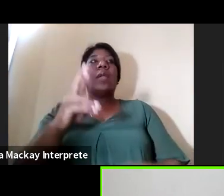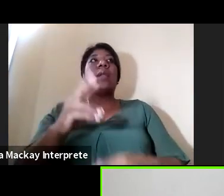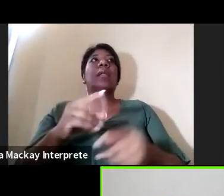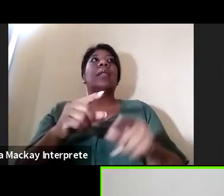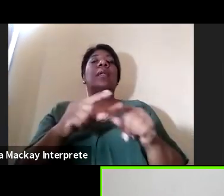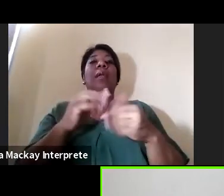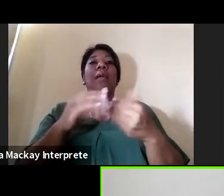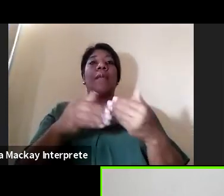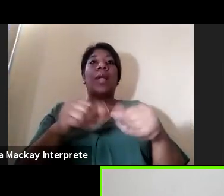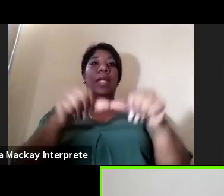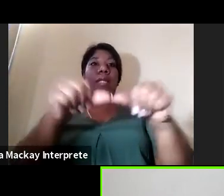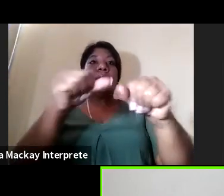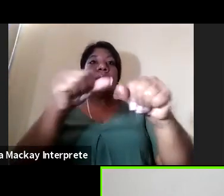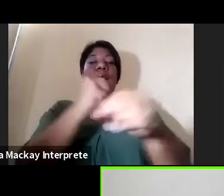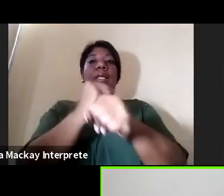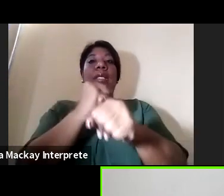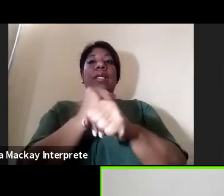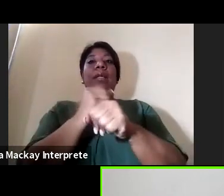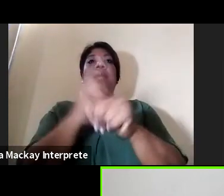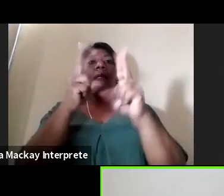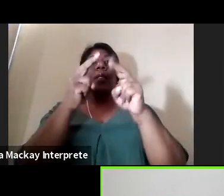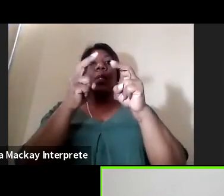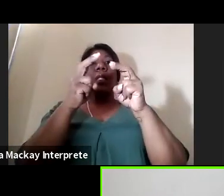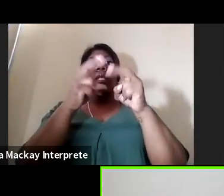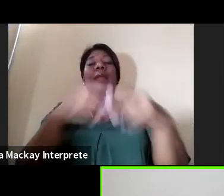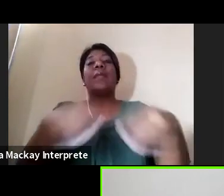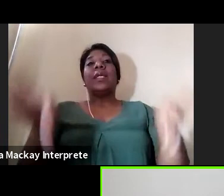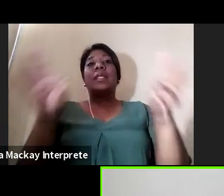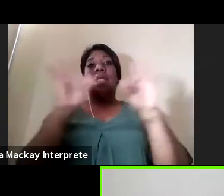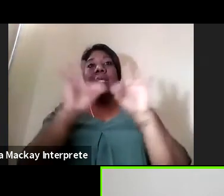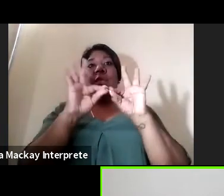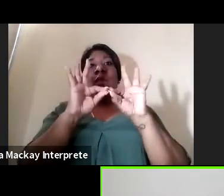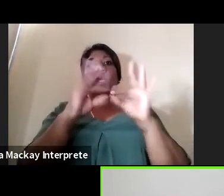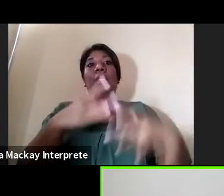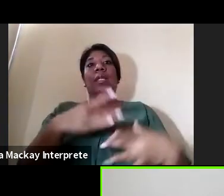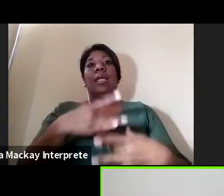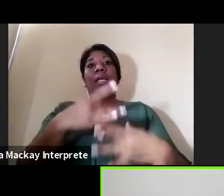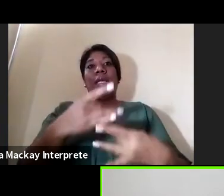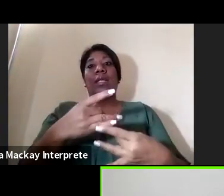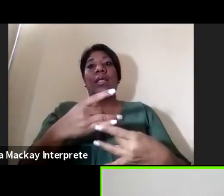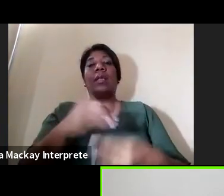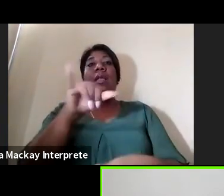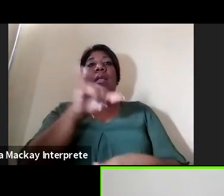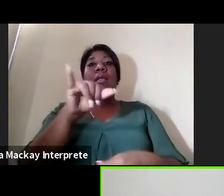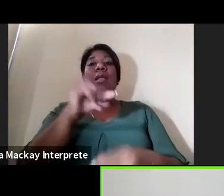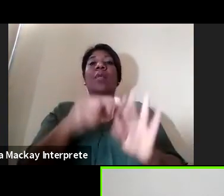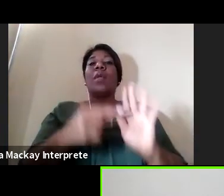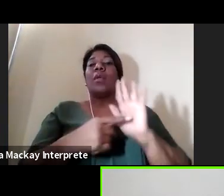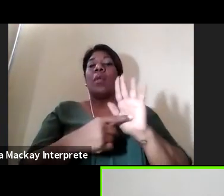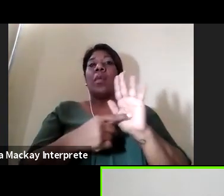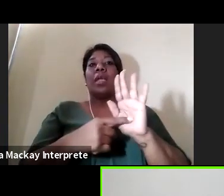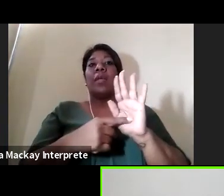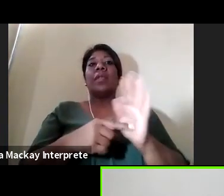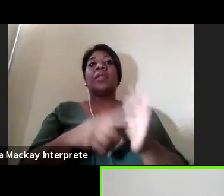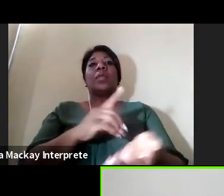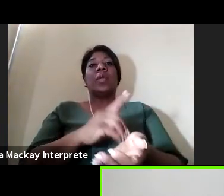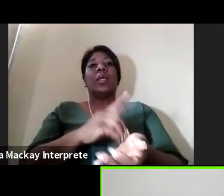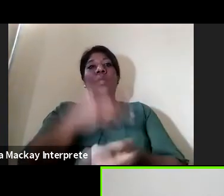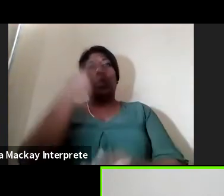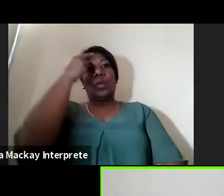continuar trabajando temas tan importantes tan interesantes como el que usted nos acaba de exponer muchísimas gracias